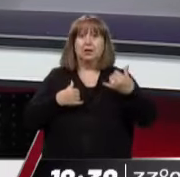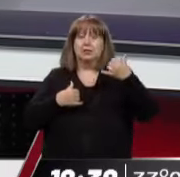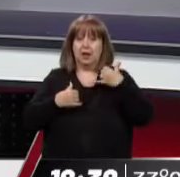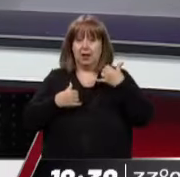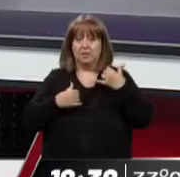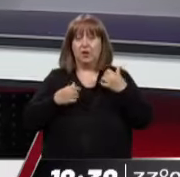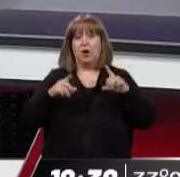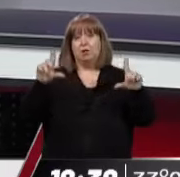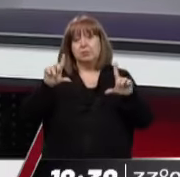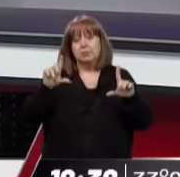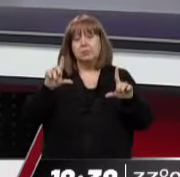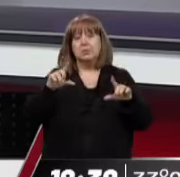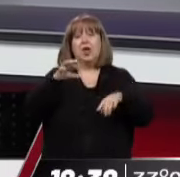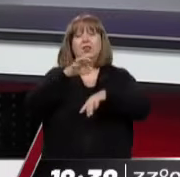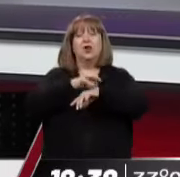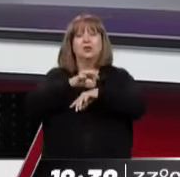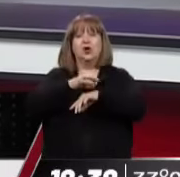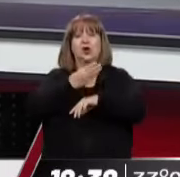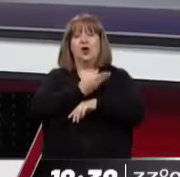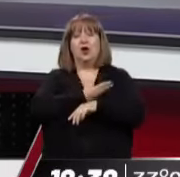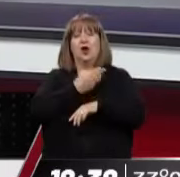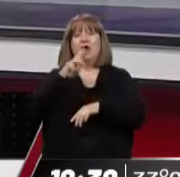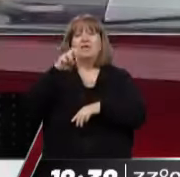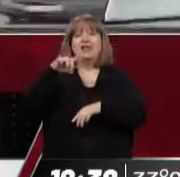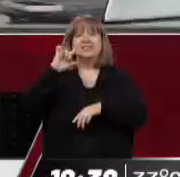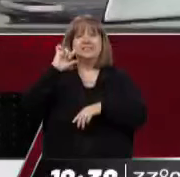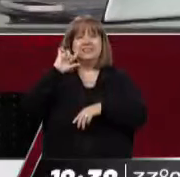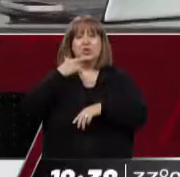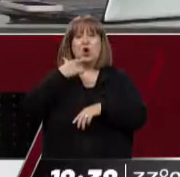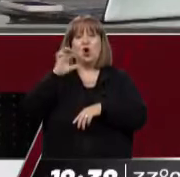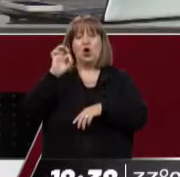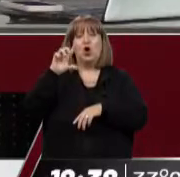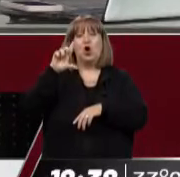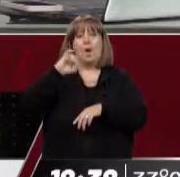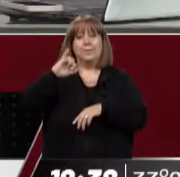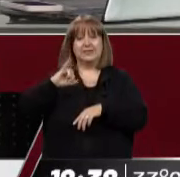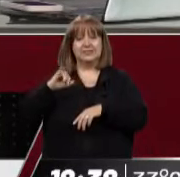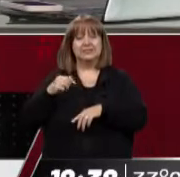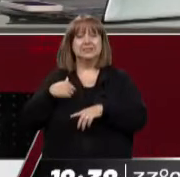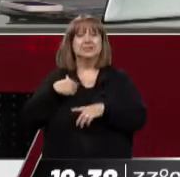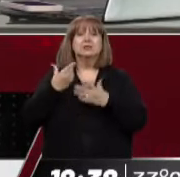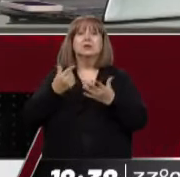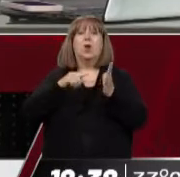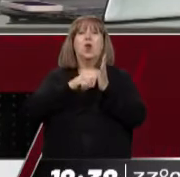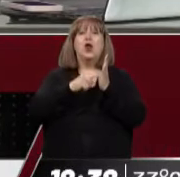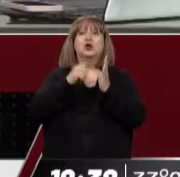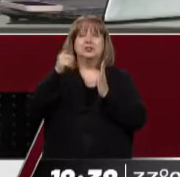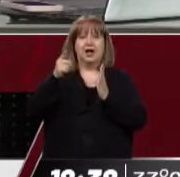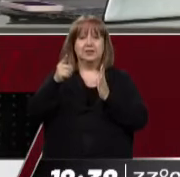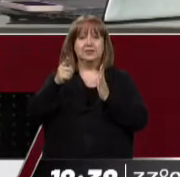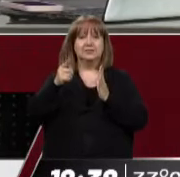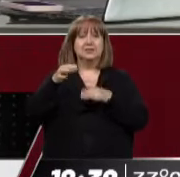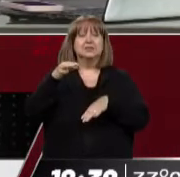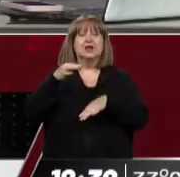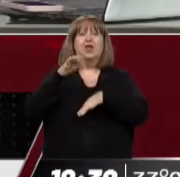conectados con el doctor Francisco López, quien es médico cardiólogo y es director del Centro Médico Roca de Buenos Aires. ¿Cómo le va, doctor